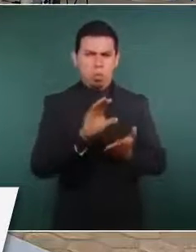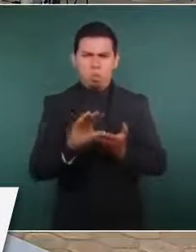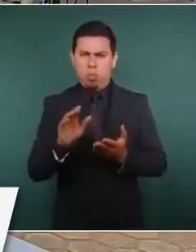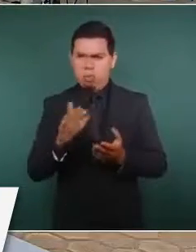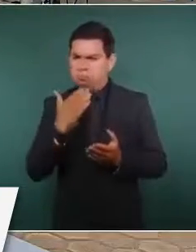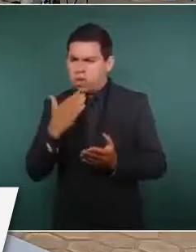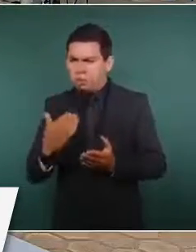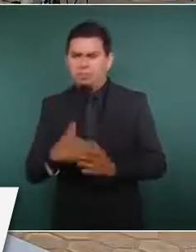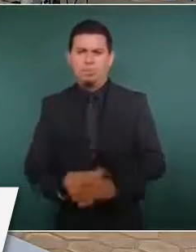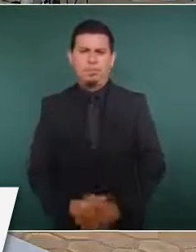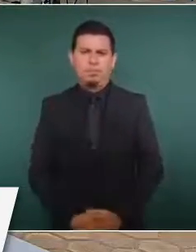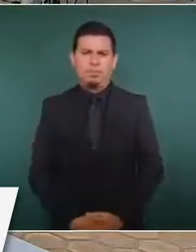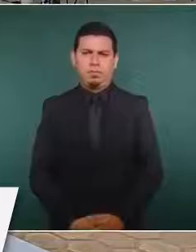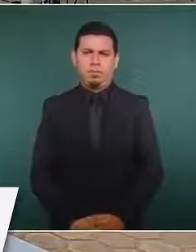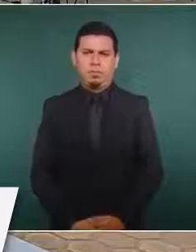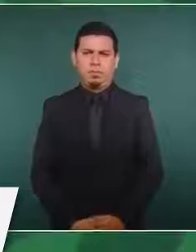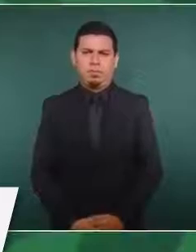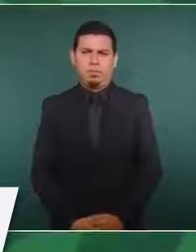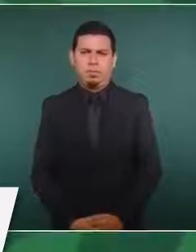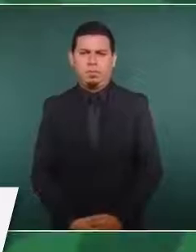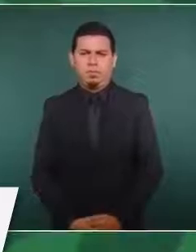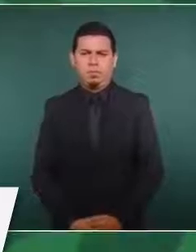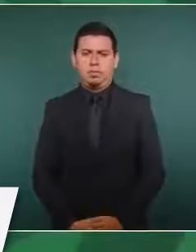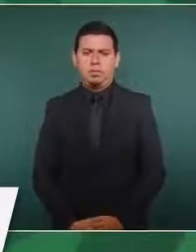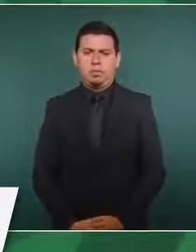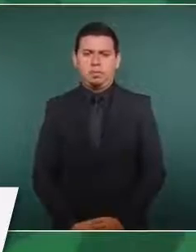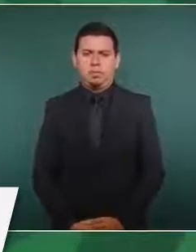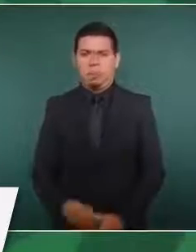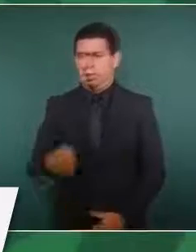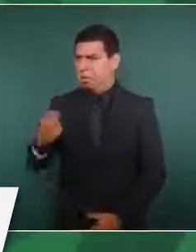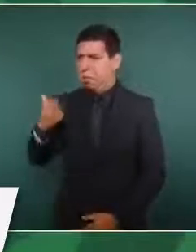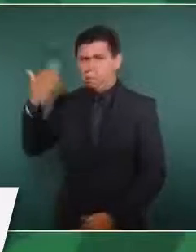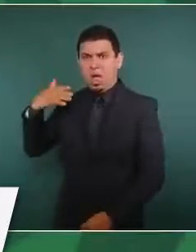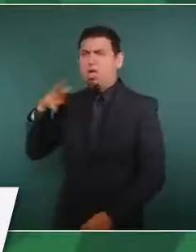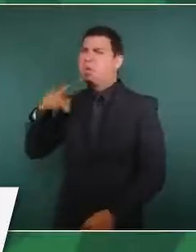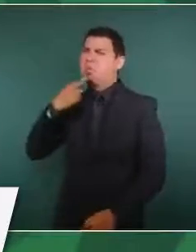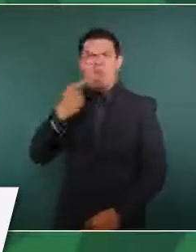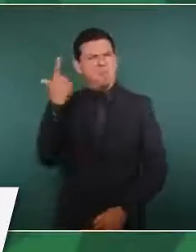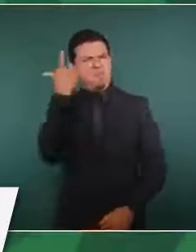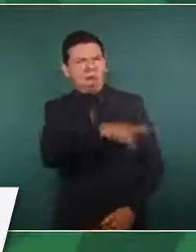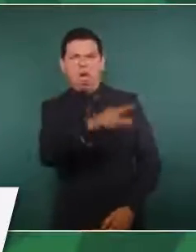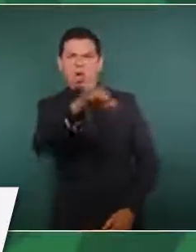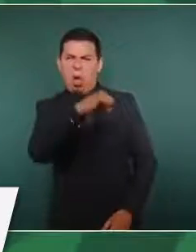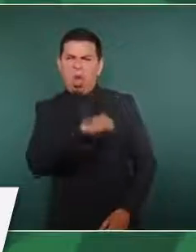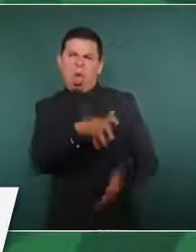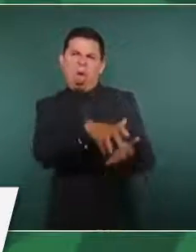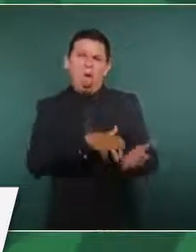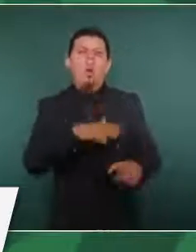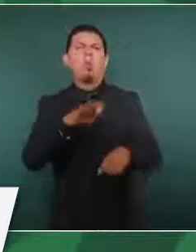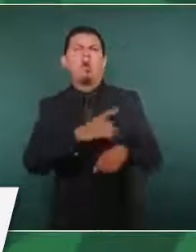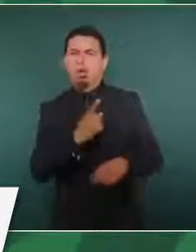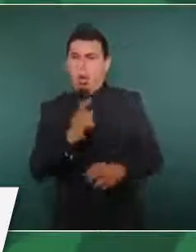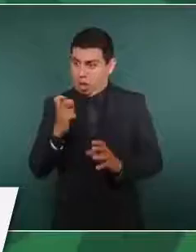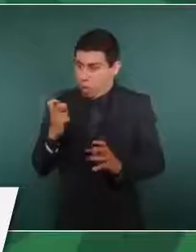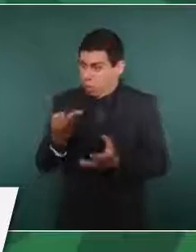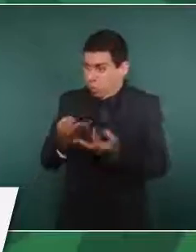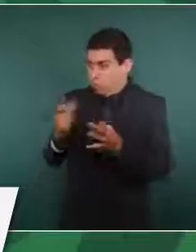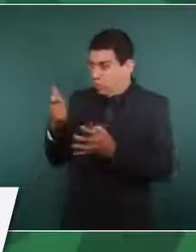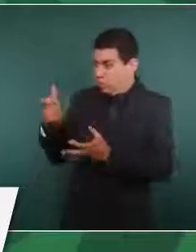austericidio, sí, pero usaron, porque estamos